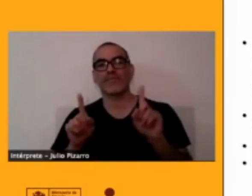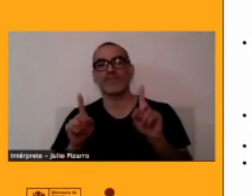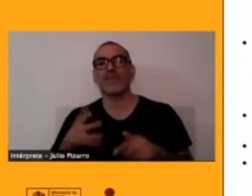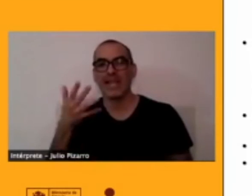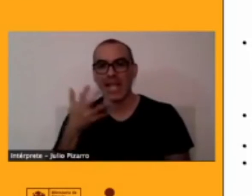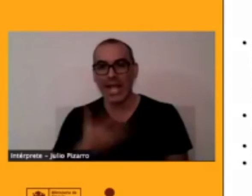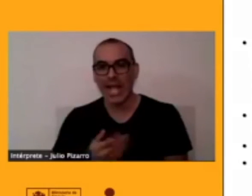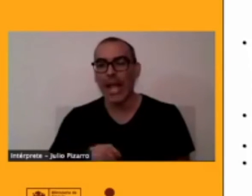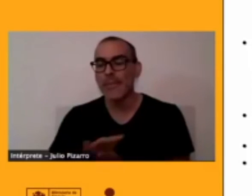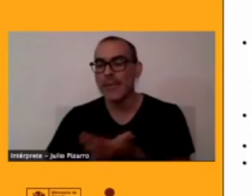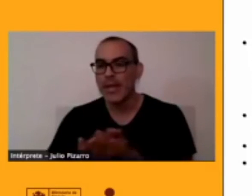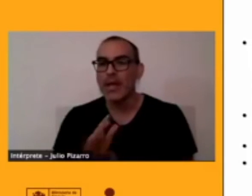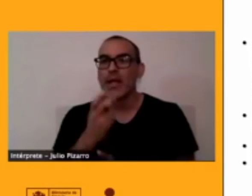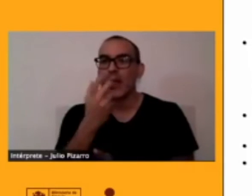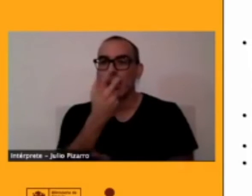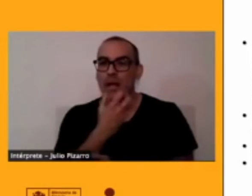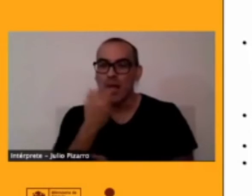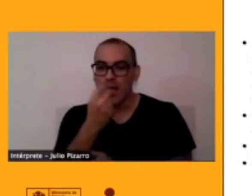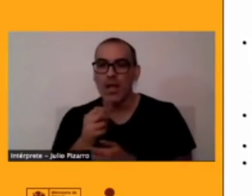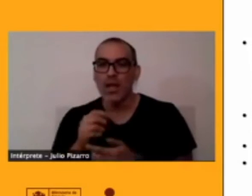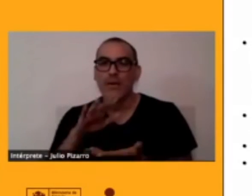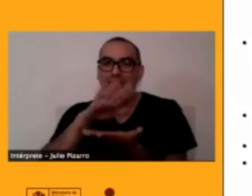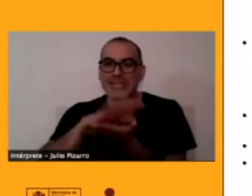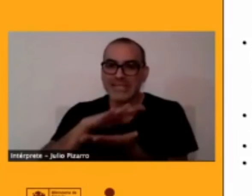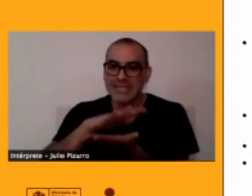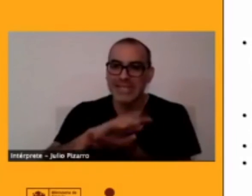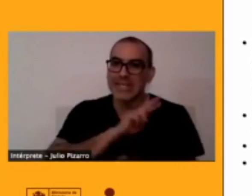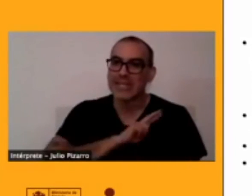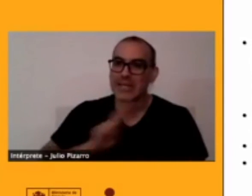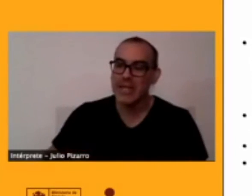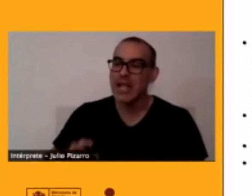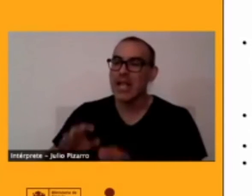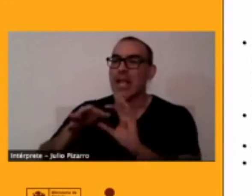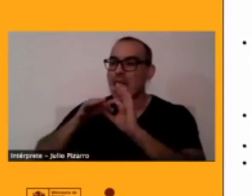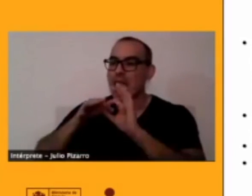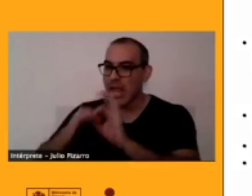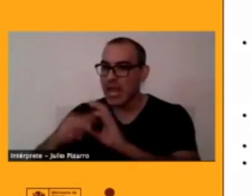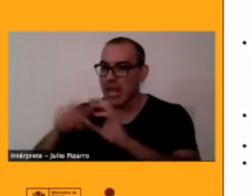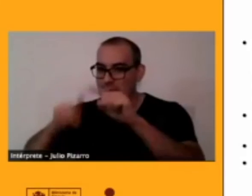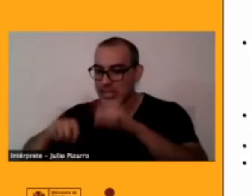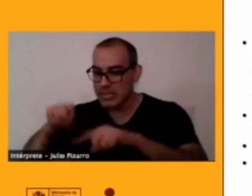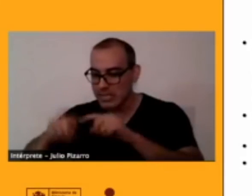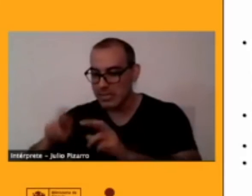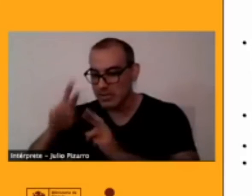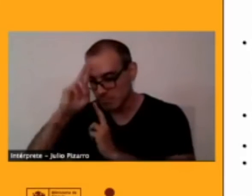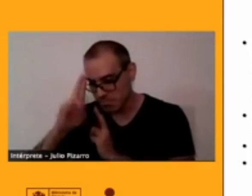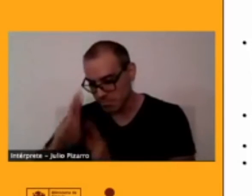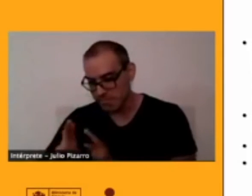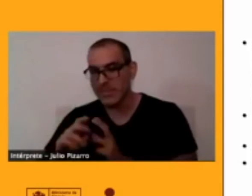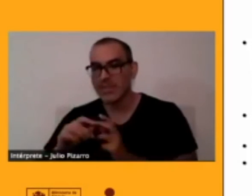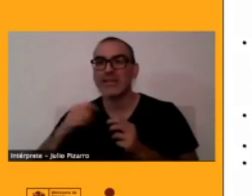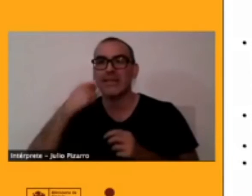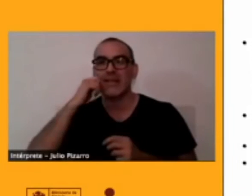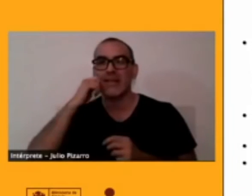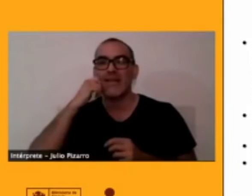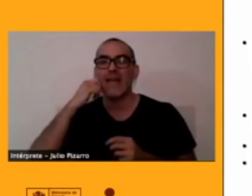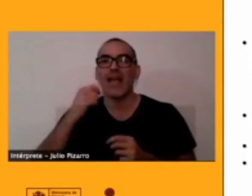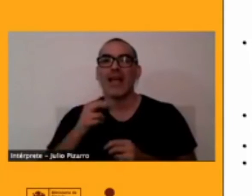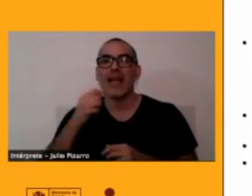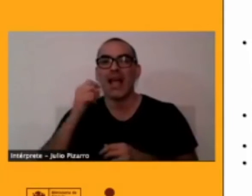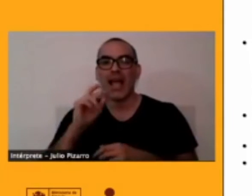en el dar gracias a la Pachamama, tiene que ser significativo y representar la